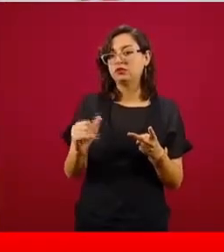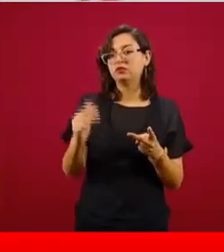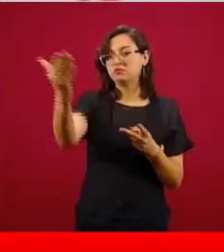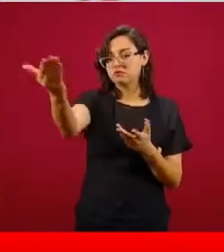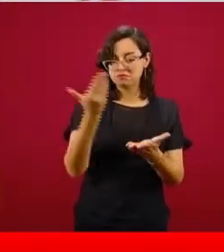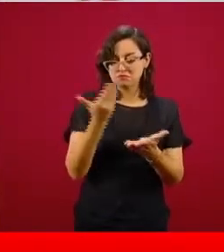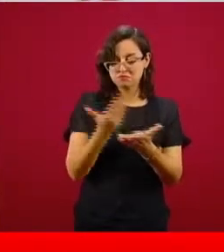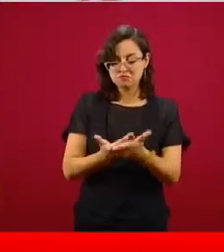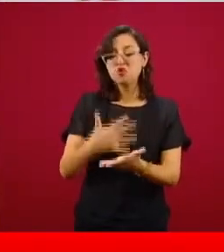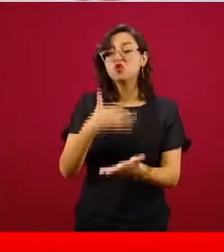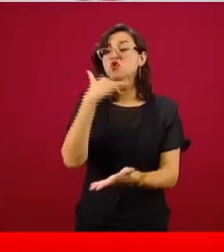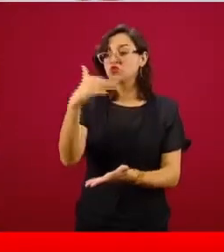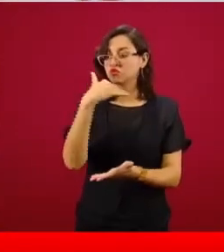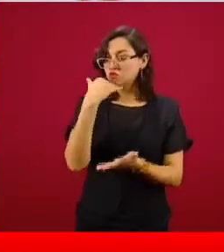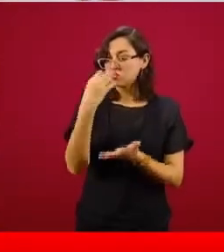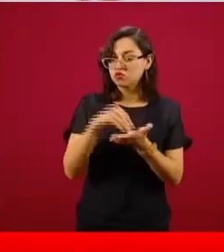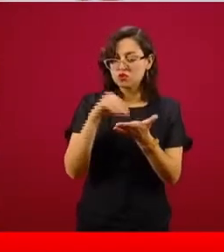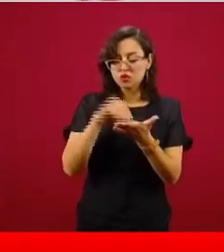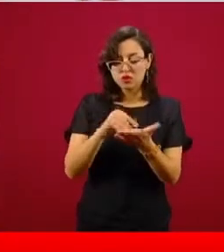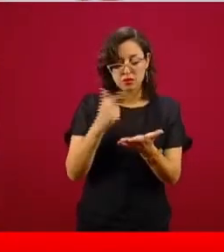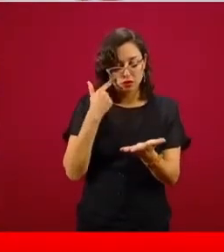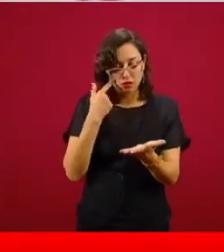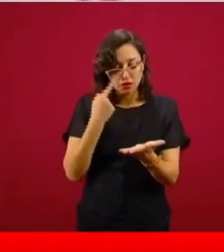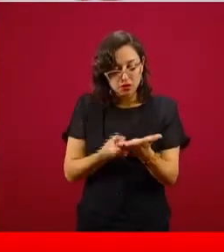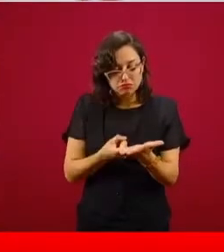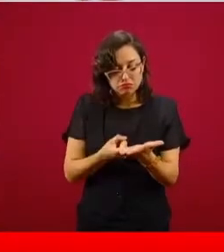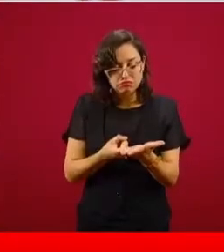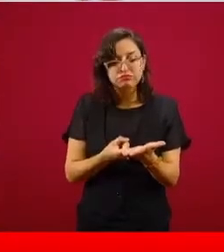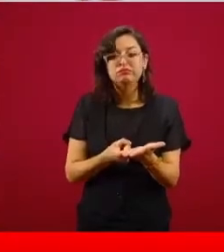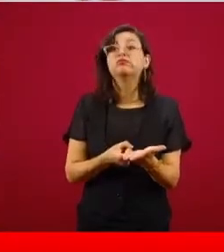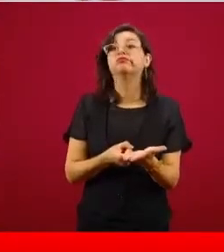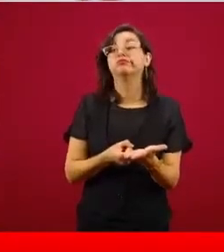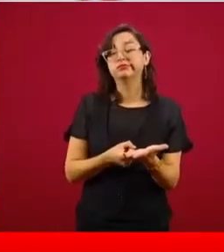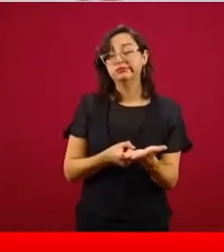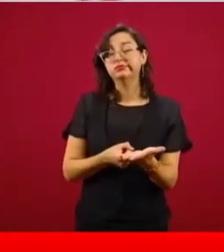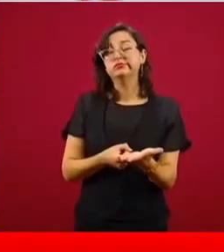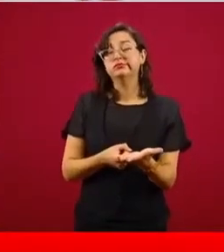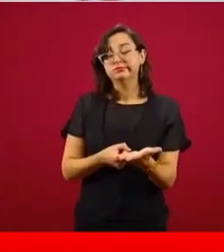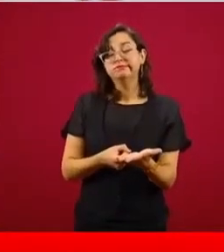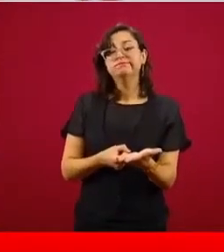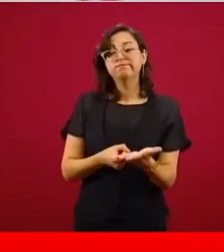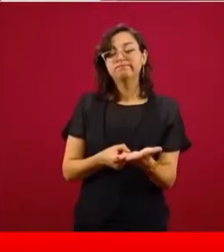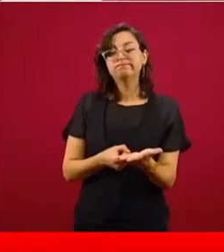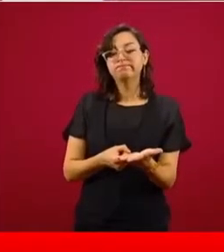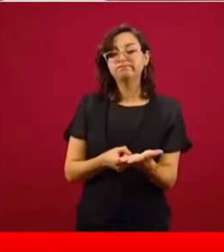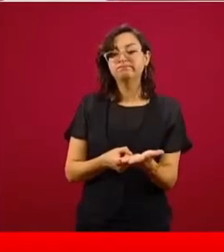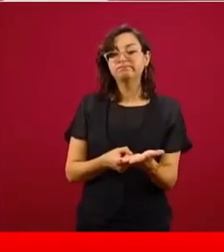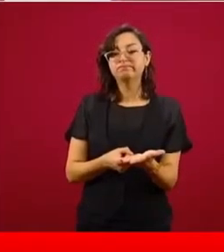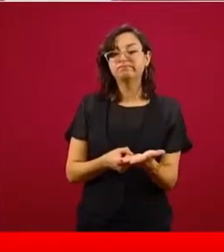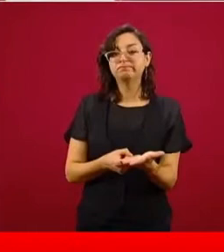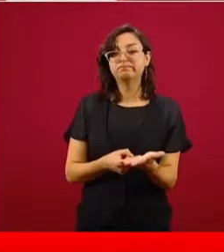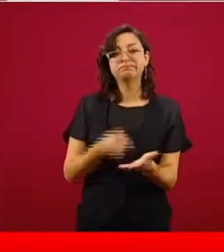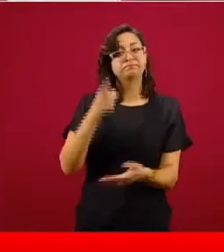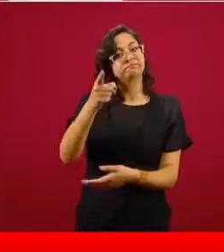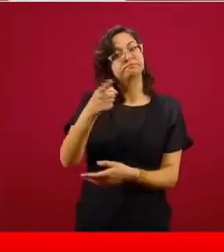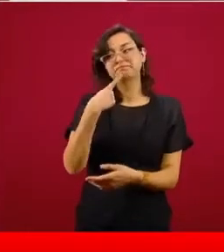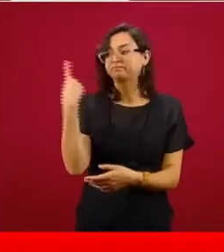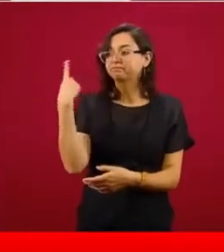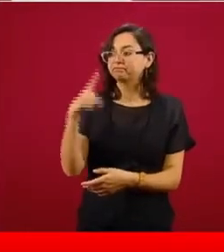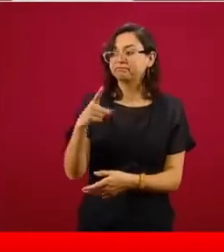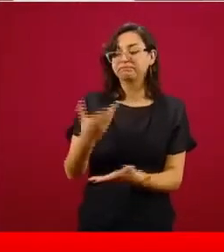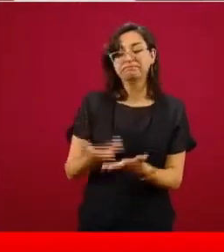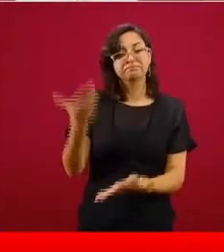hay corrupción, le digo, procede